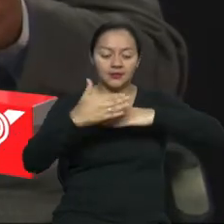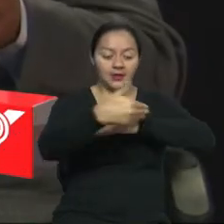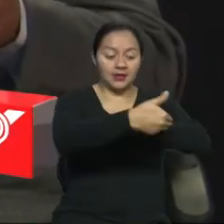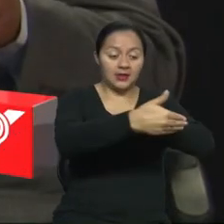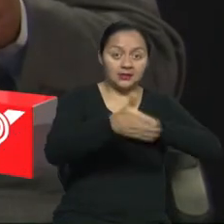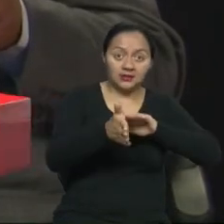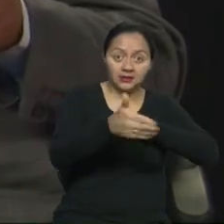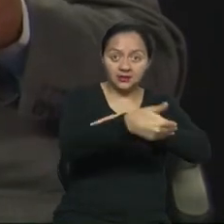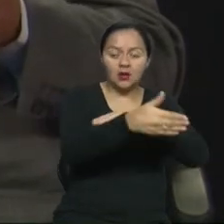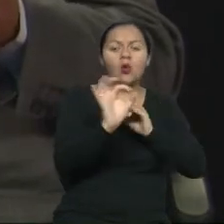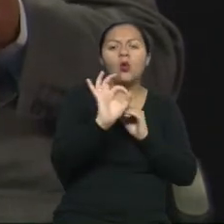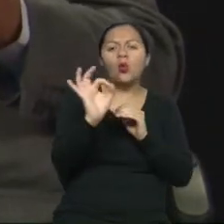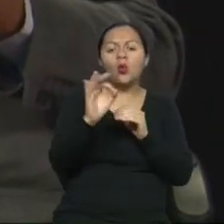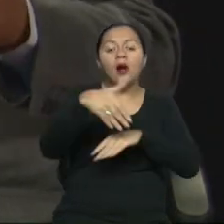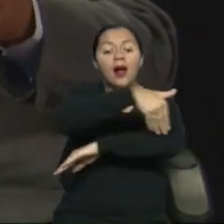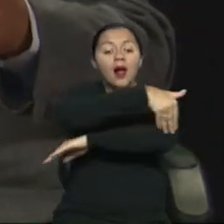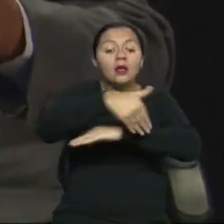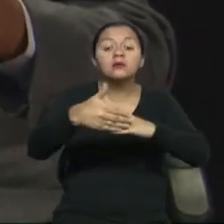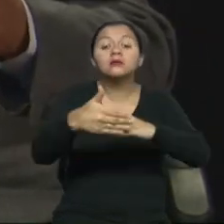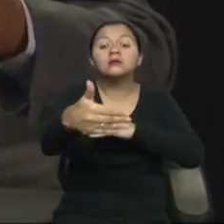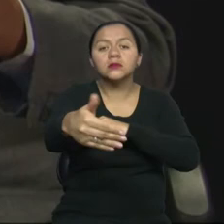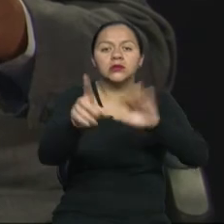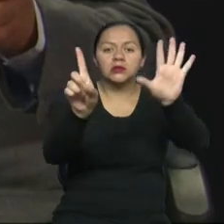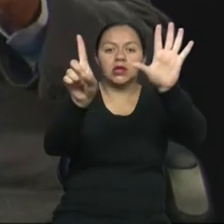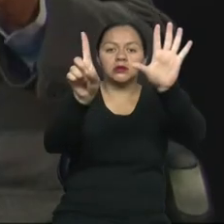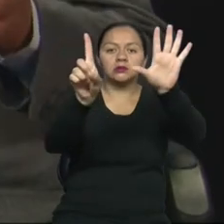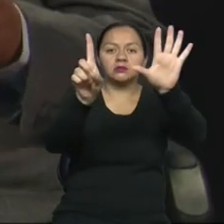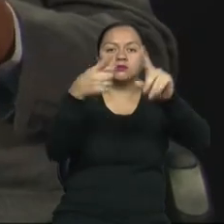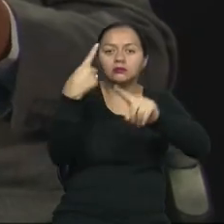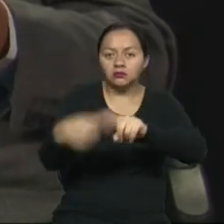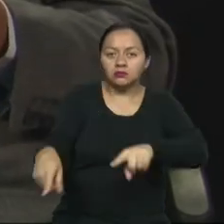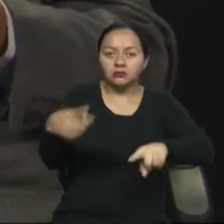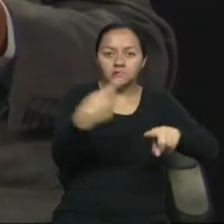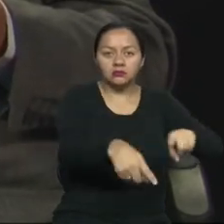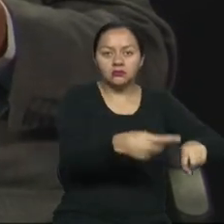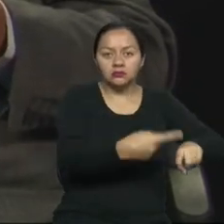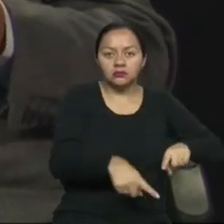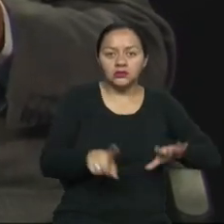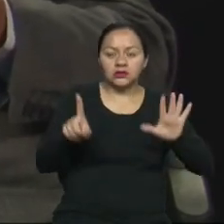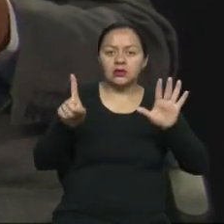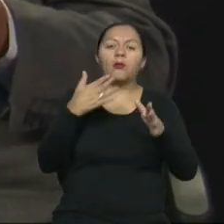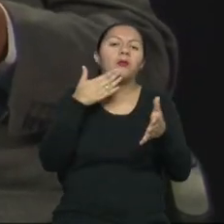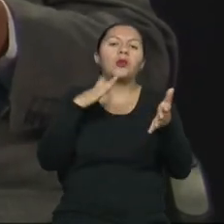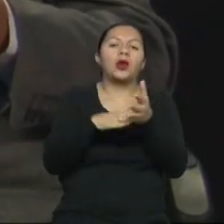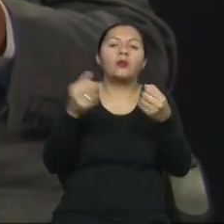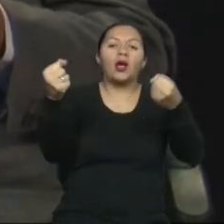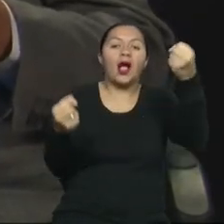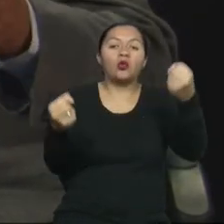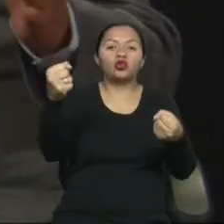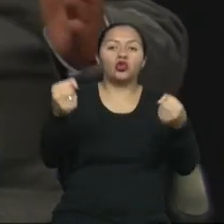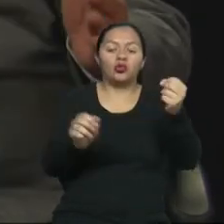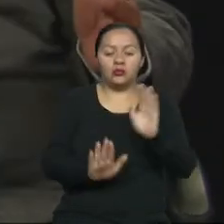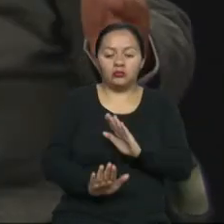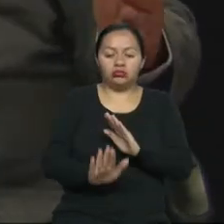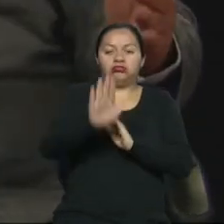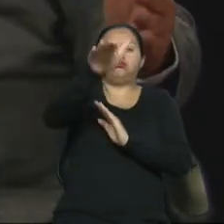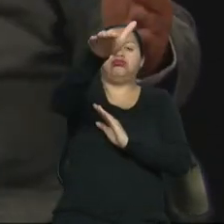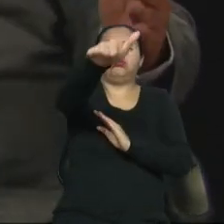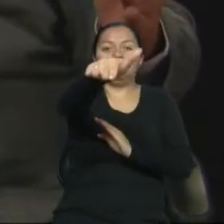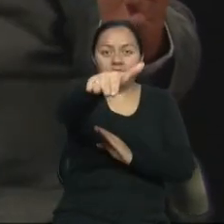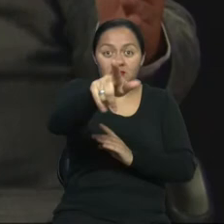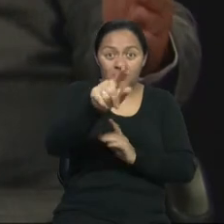pueden estar a media calle. Existen seis tipos de vados. O sea, es la que interrumpe en el garaje de la casa. Exactamente. Y que no